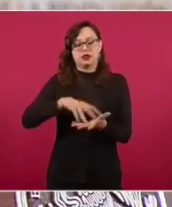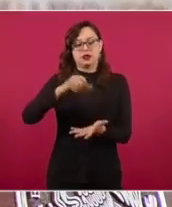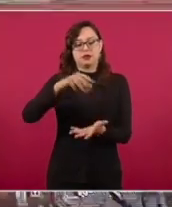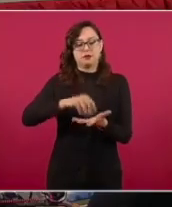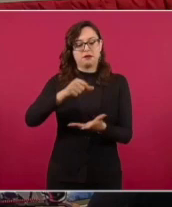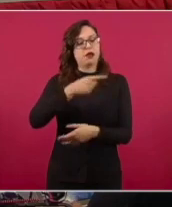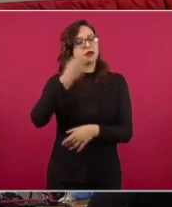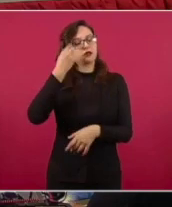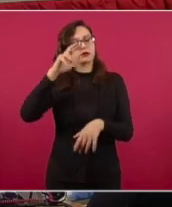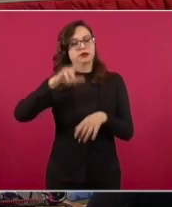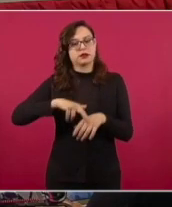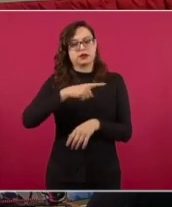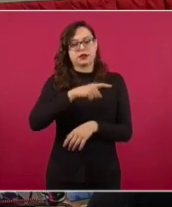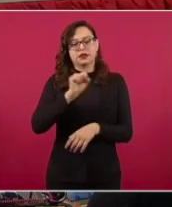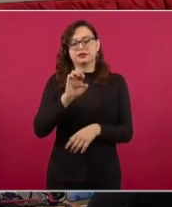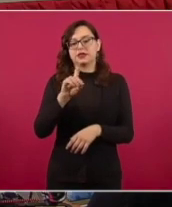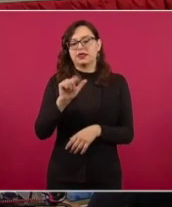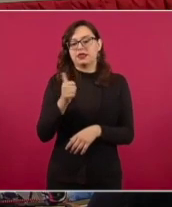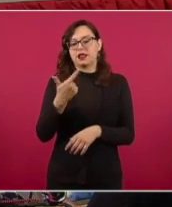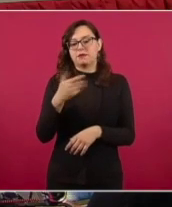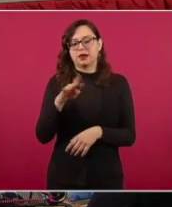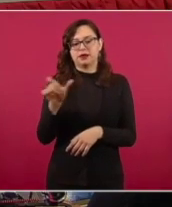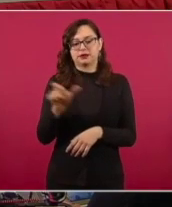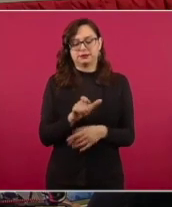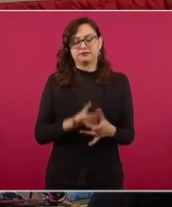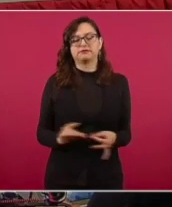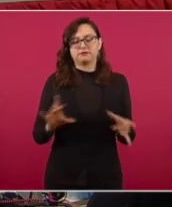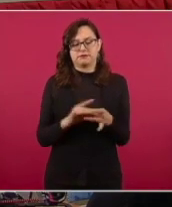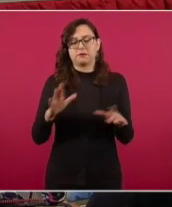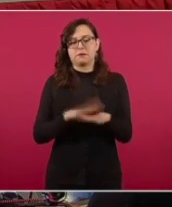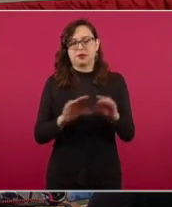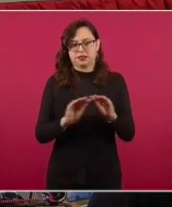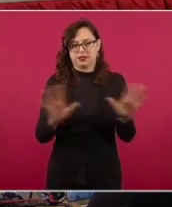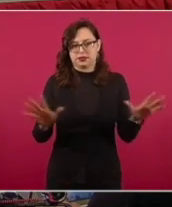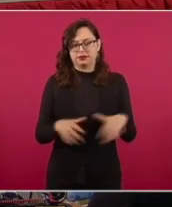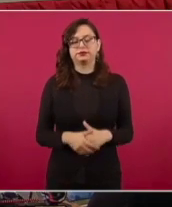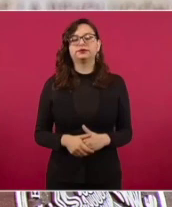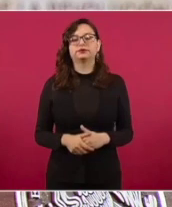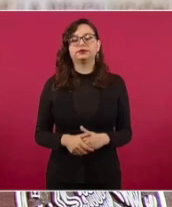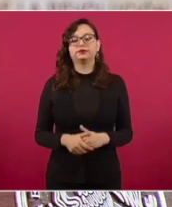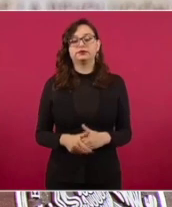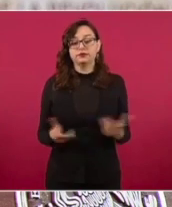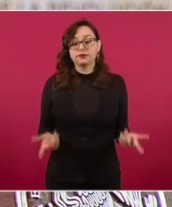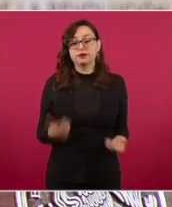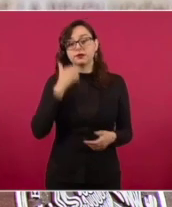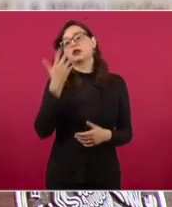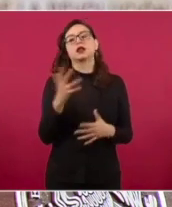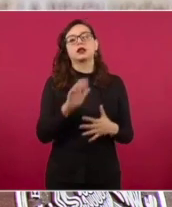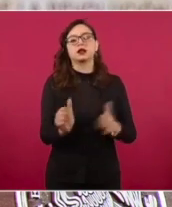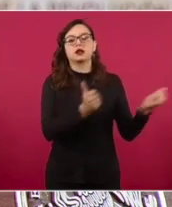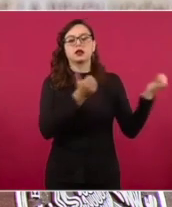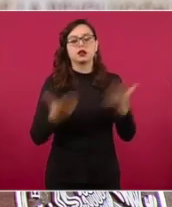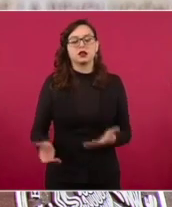cargo del director de Segalmex. Lo que se pretende es poder importar hasta un millón de